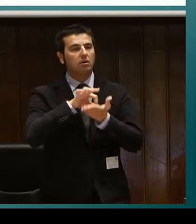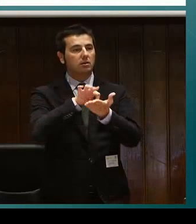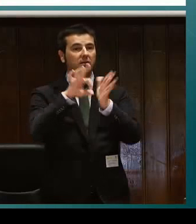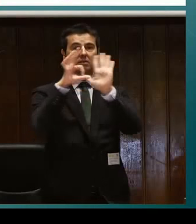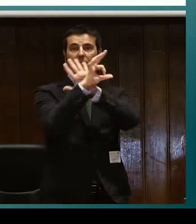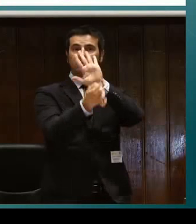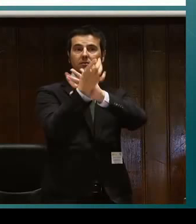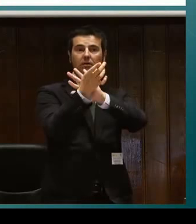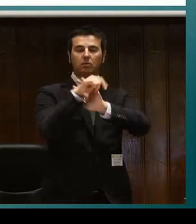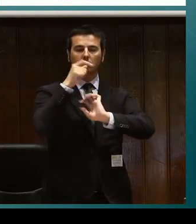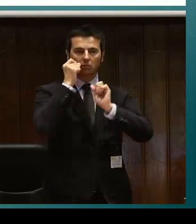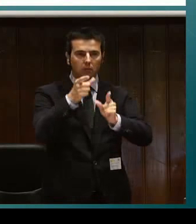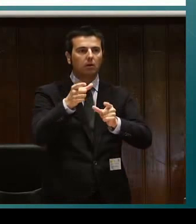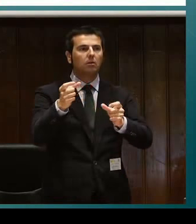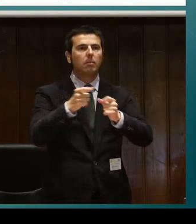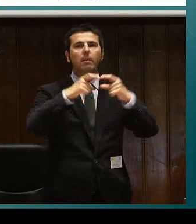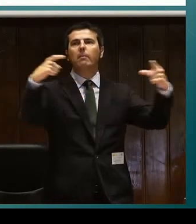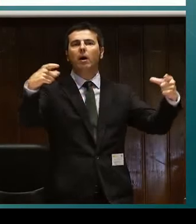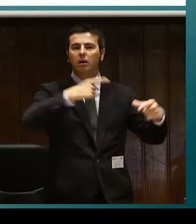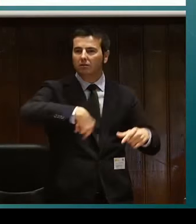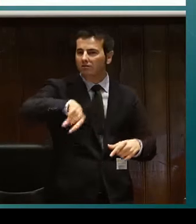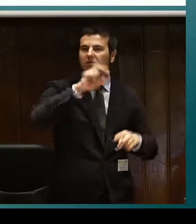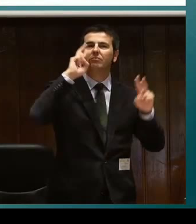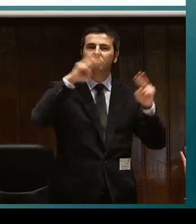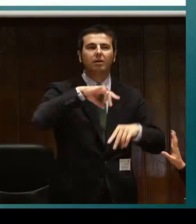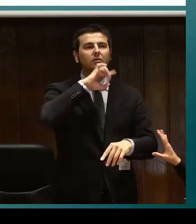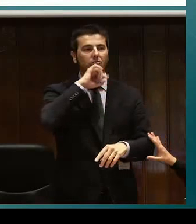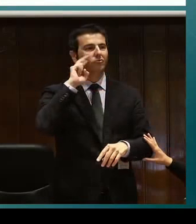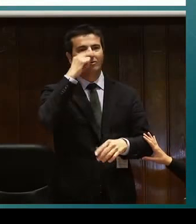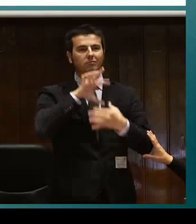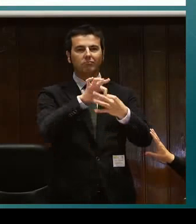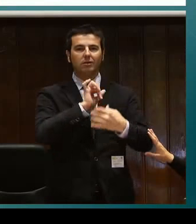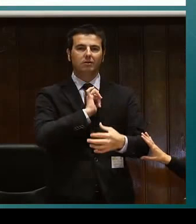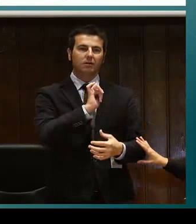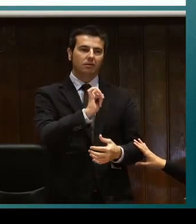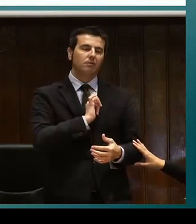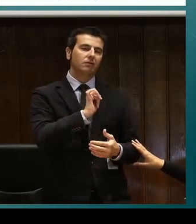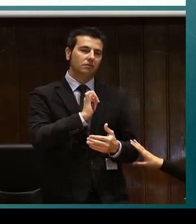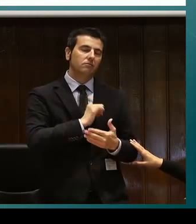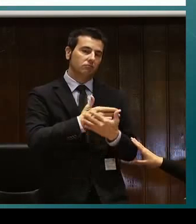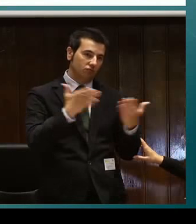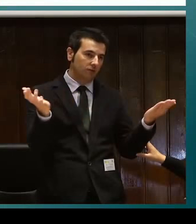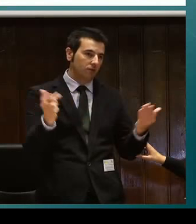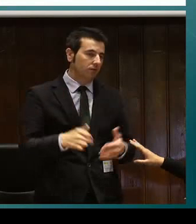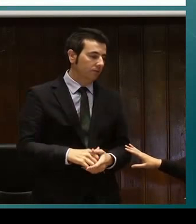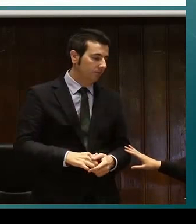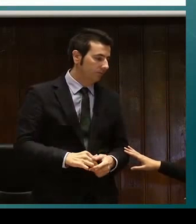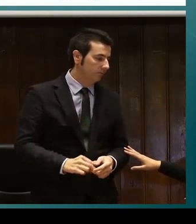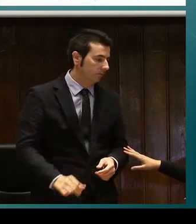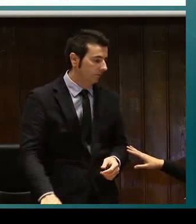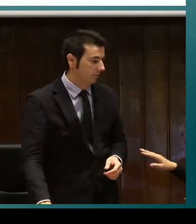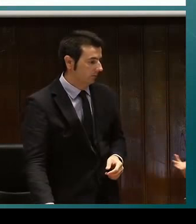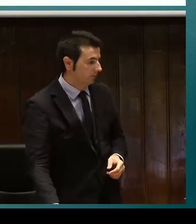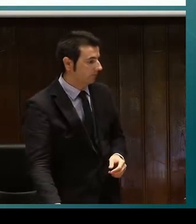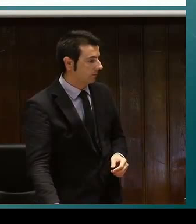en cuanto empezamos a crear este servicio